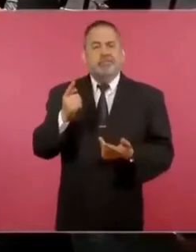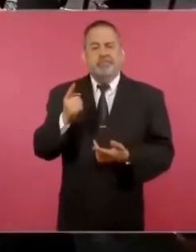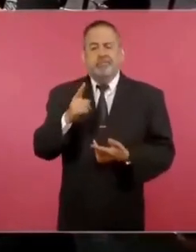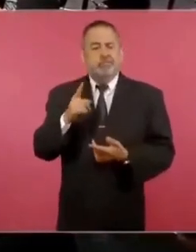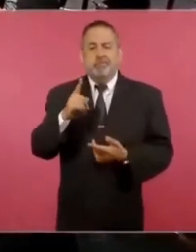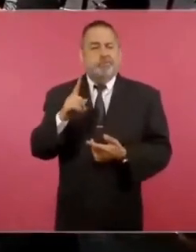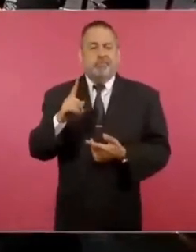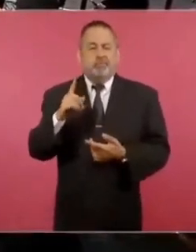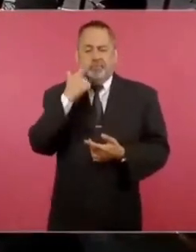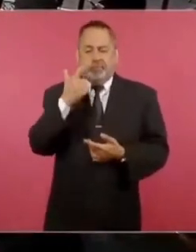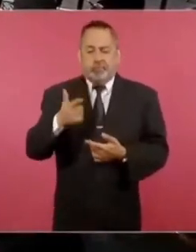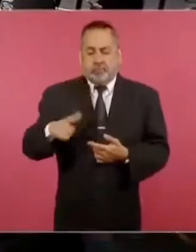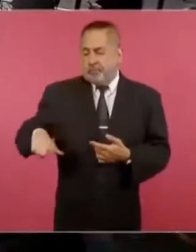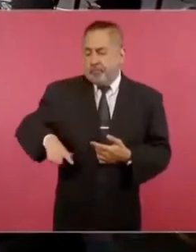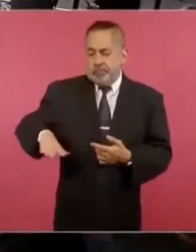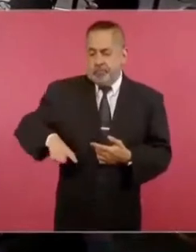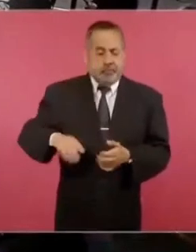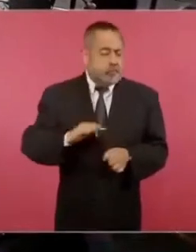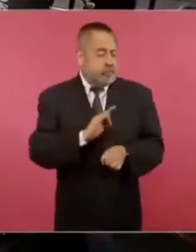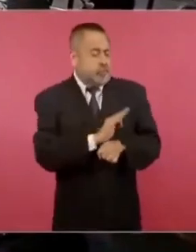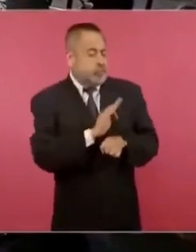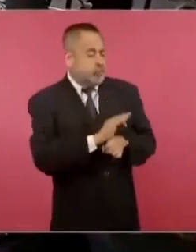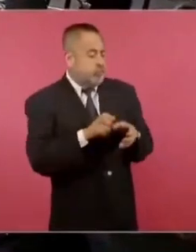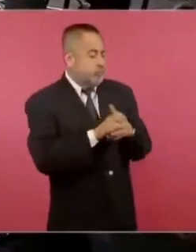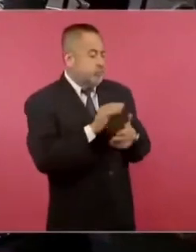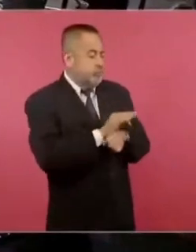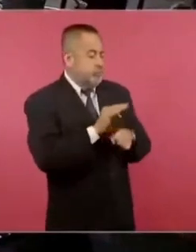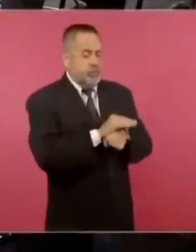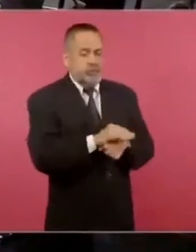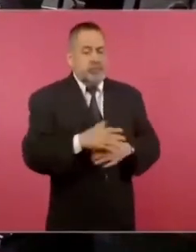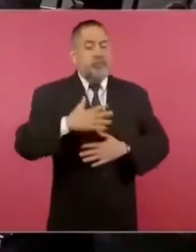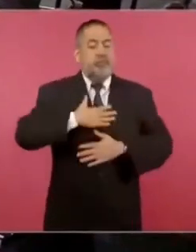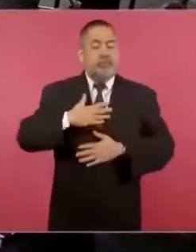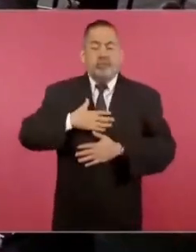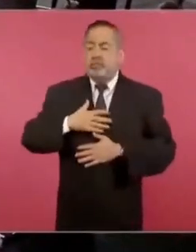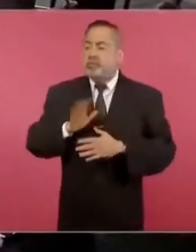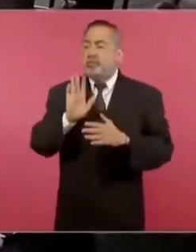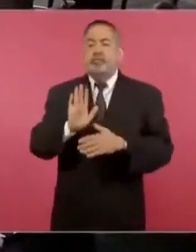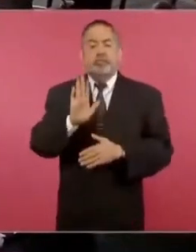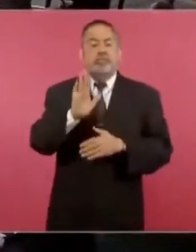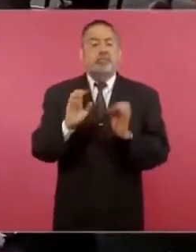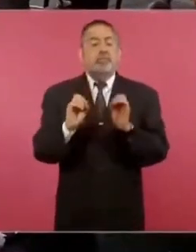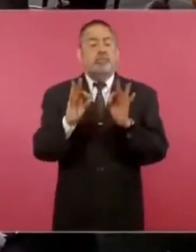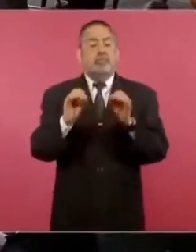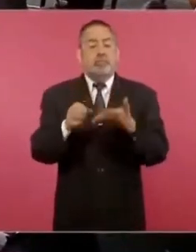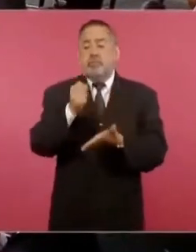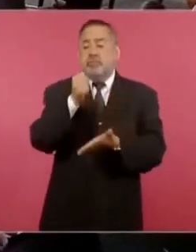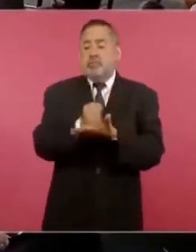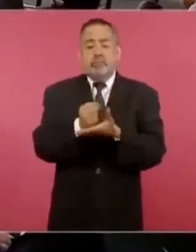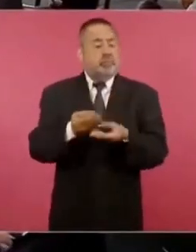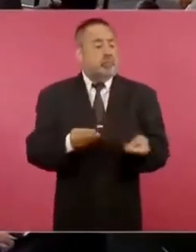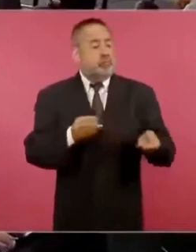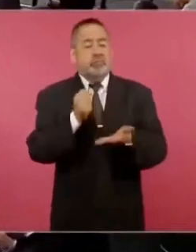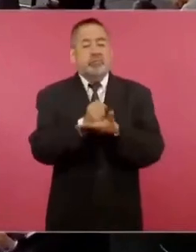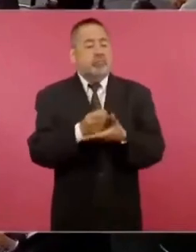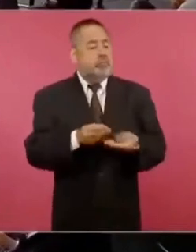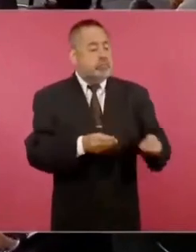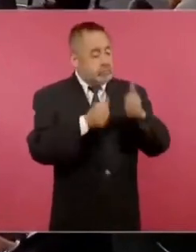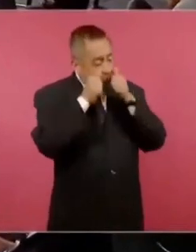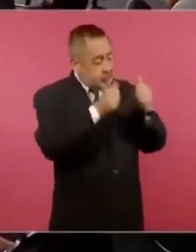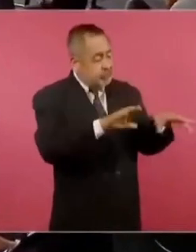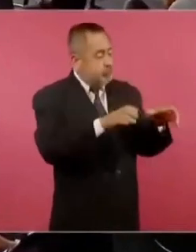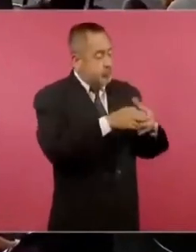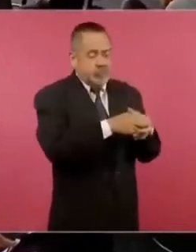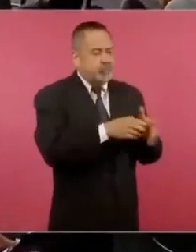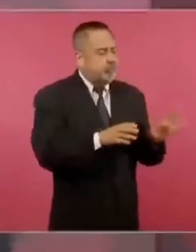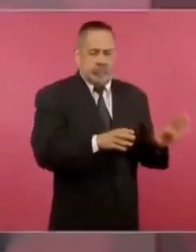sólo para beneficio de una minoría, que el gobierno no sea un comité al servicio de unos cuantos, que el gobierno represente